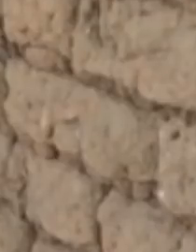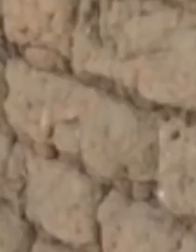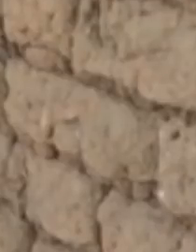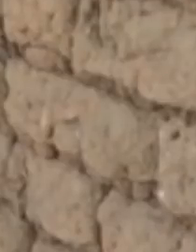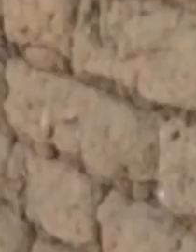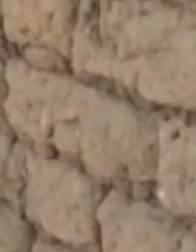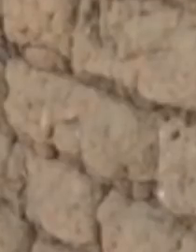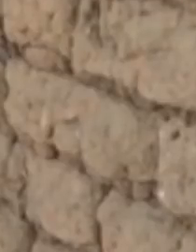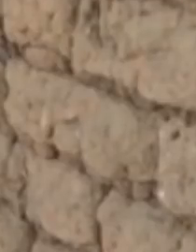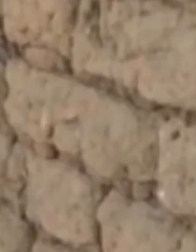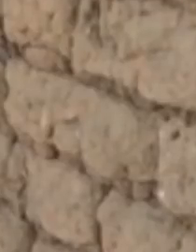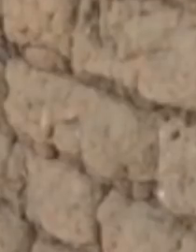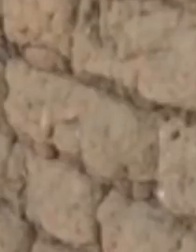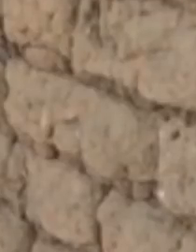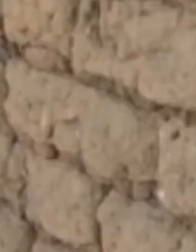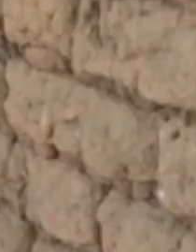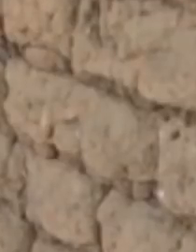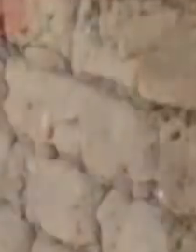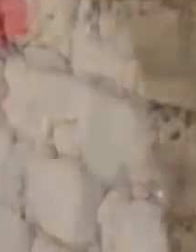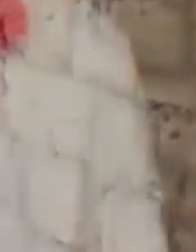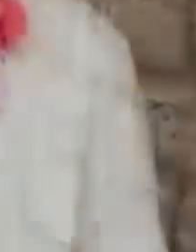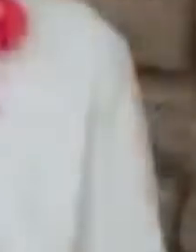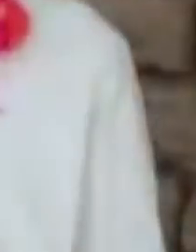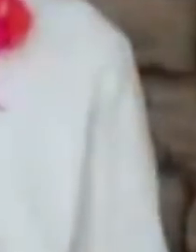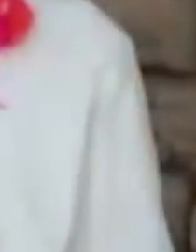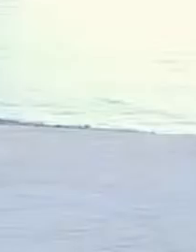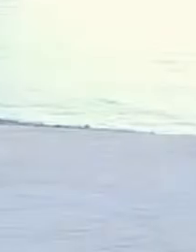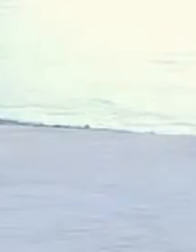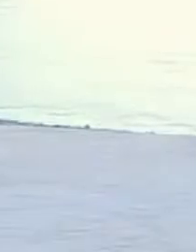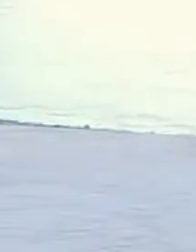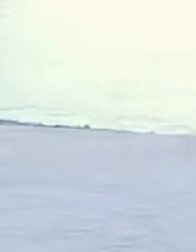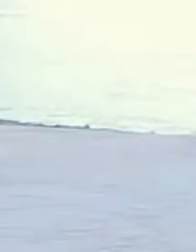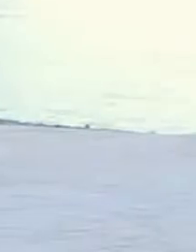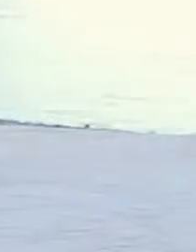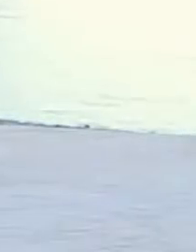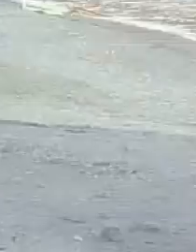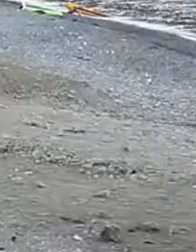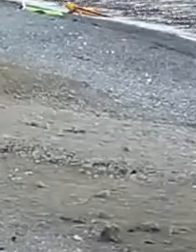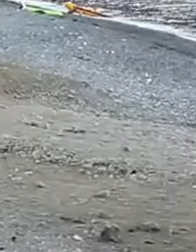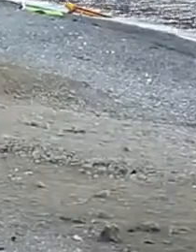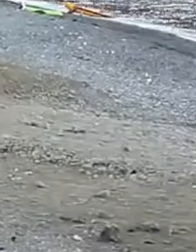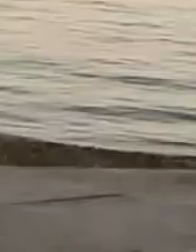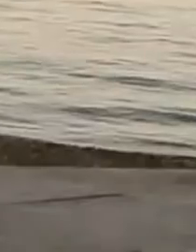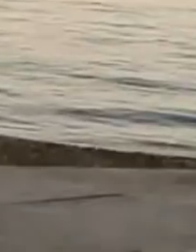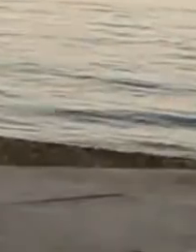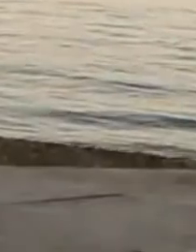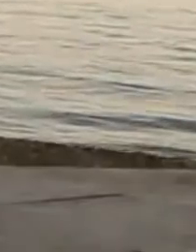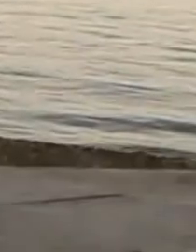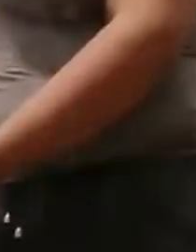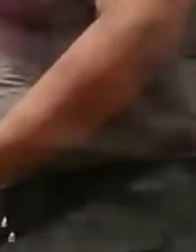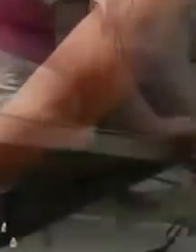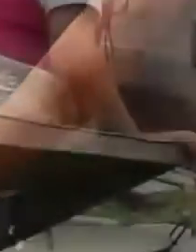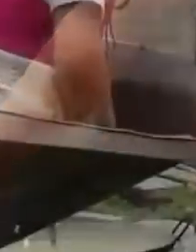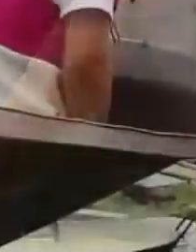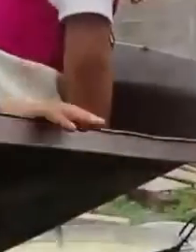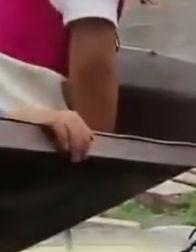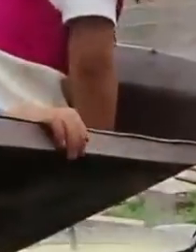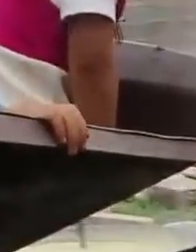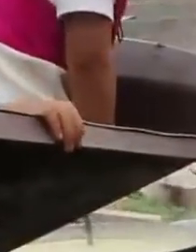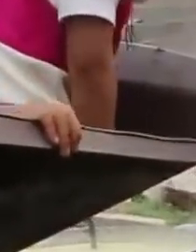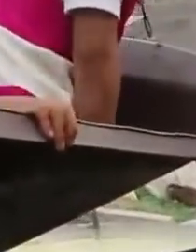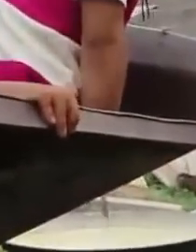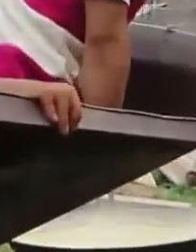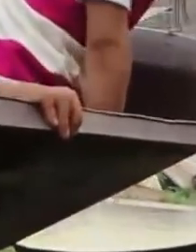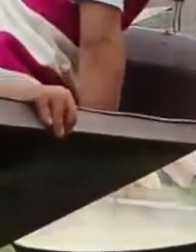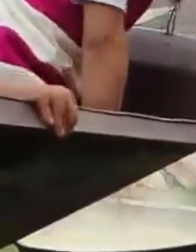lo que más se necesita. Lo utilizo para pagar mis colegiaturas de la escuela. Lo ocupo para